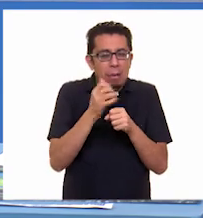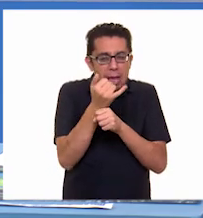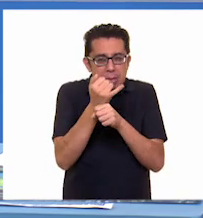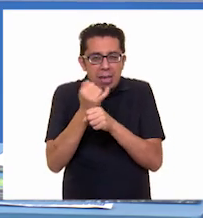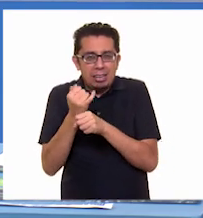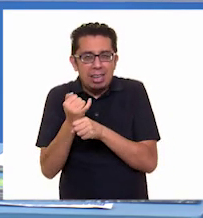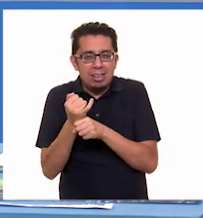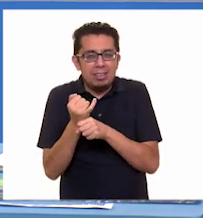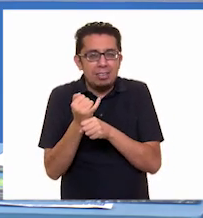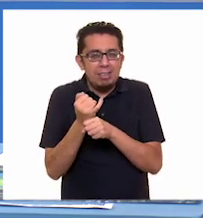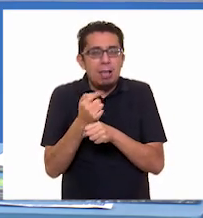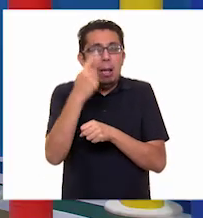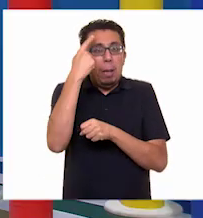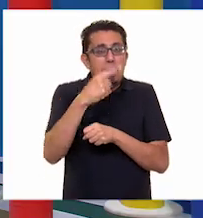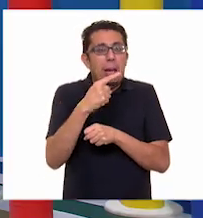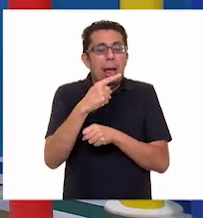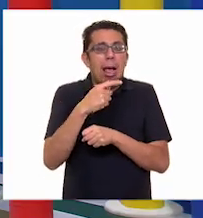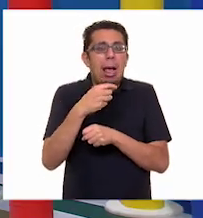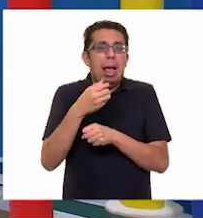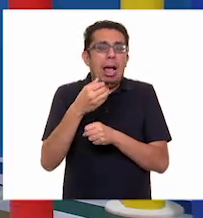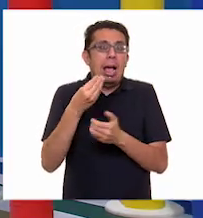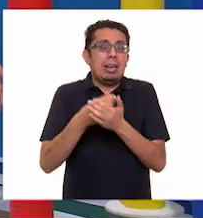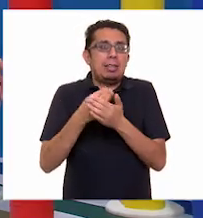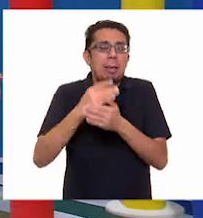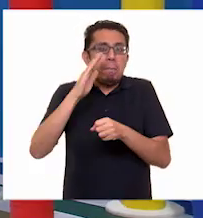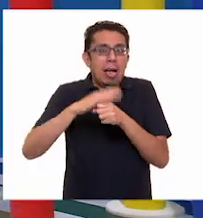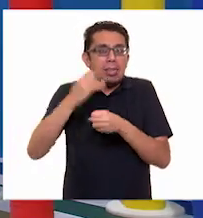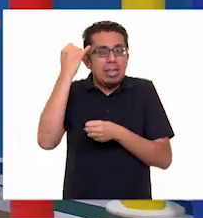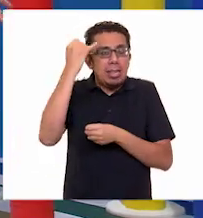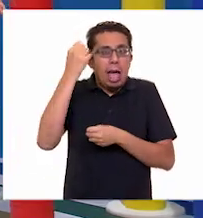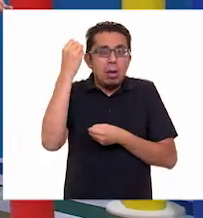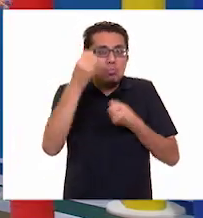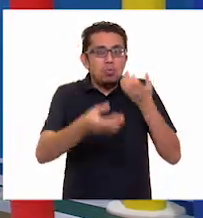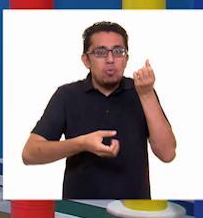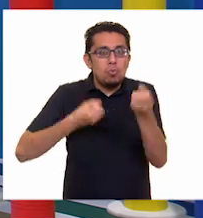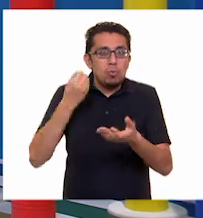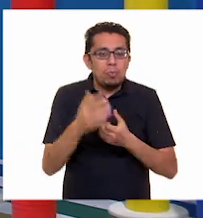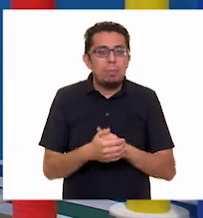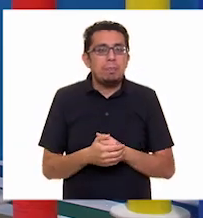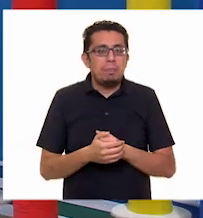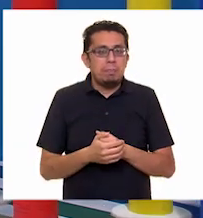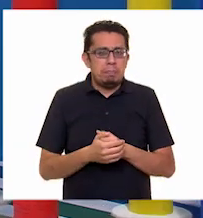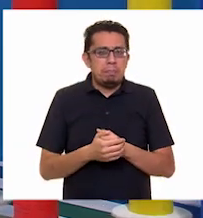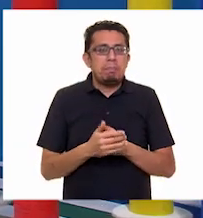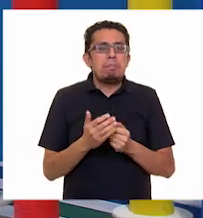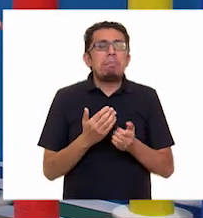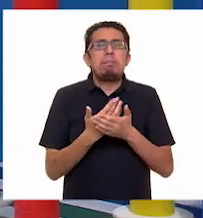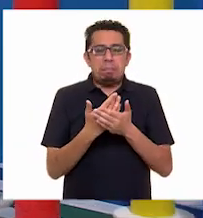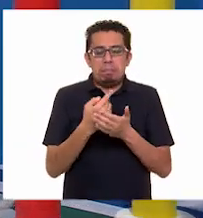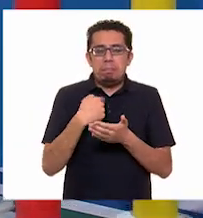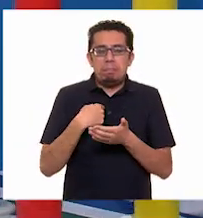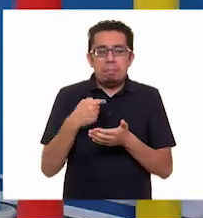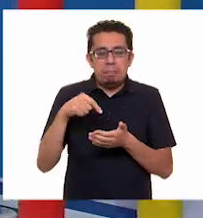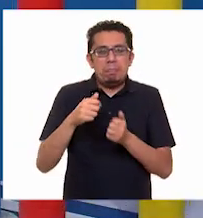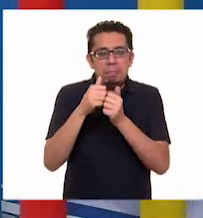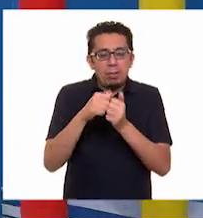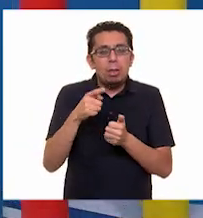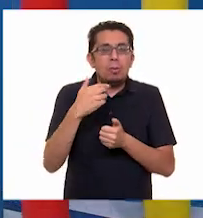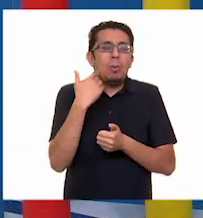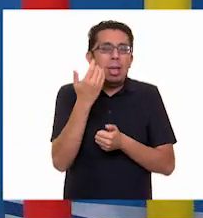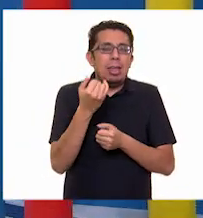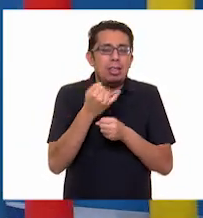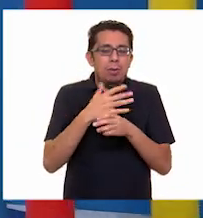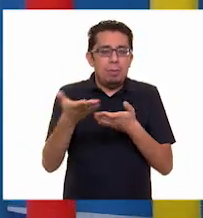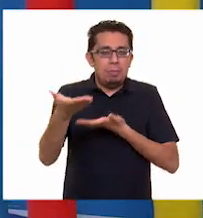Así para poder enriquecer la clase, ¿sí? De acuerdo, Ale. Aquí te estaremos esperando con la información que nos quieras compartir. Bueno,